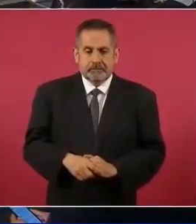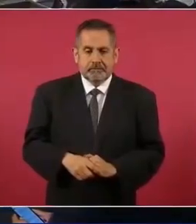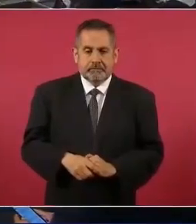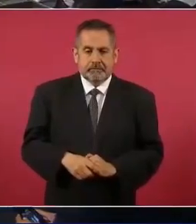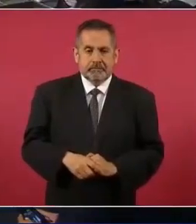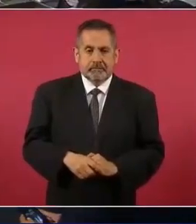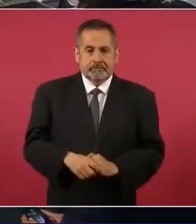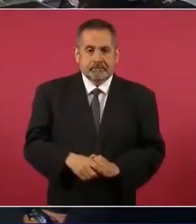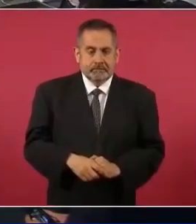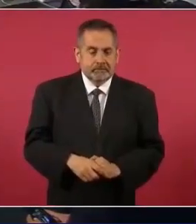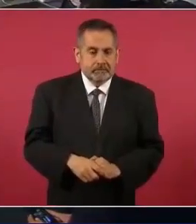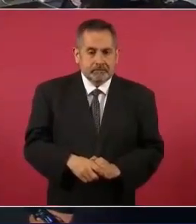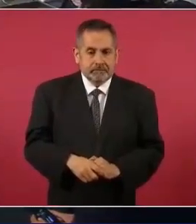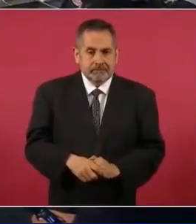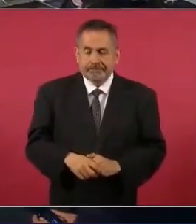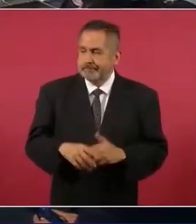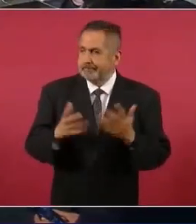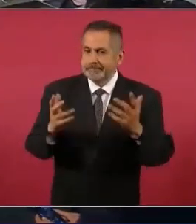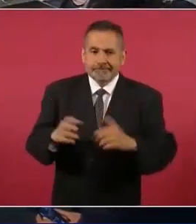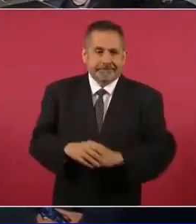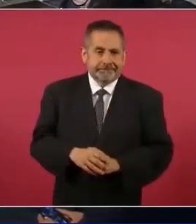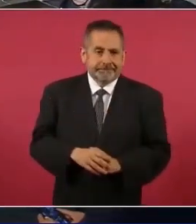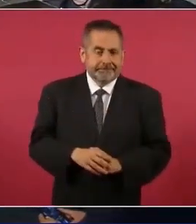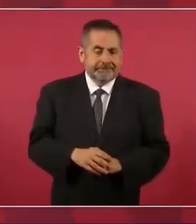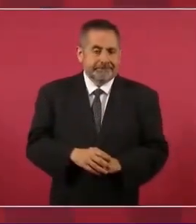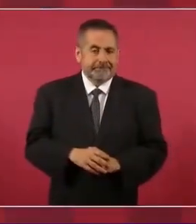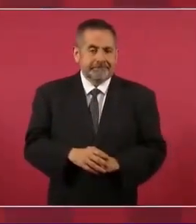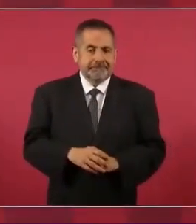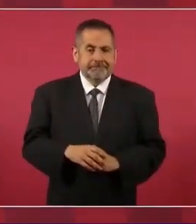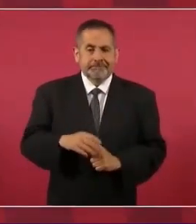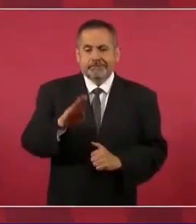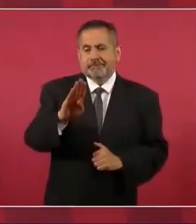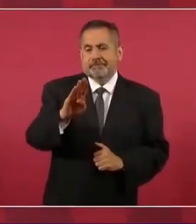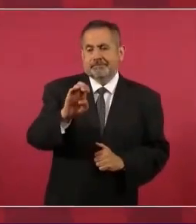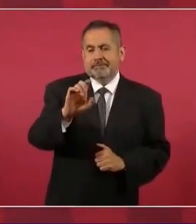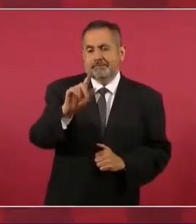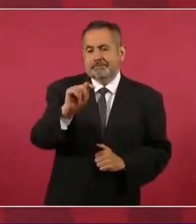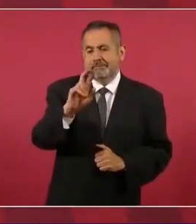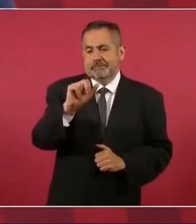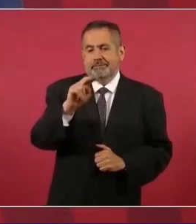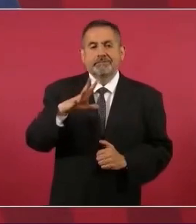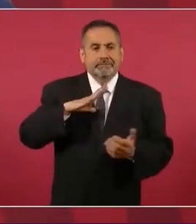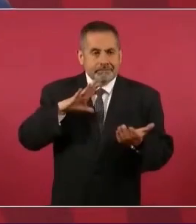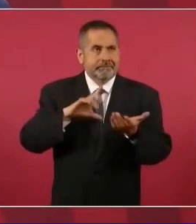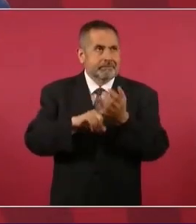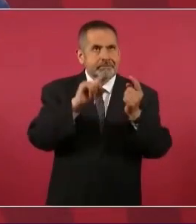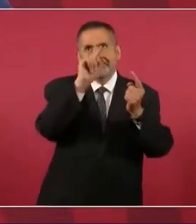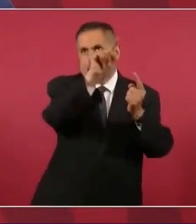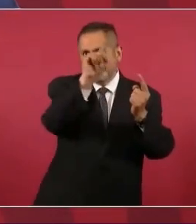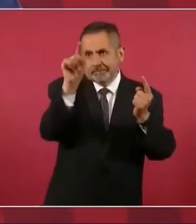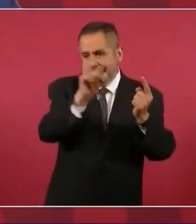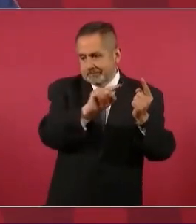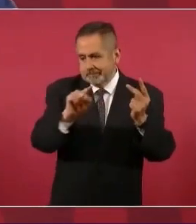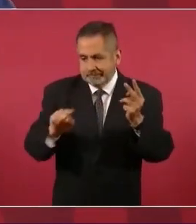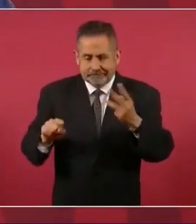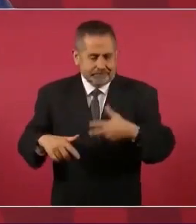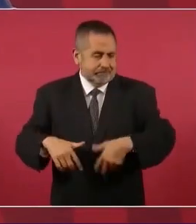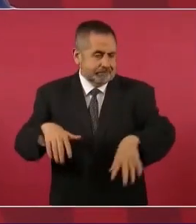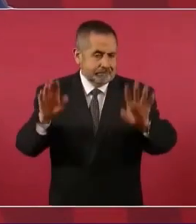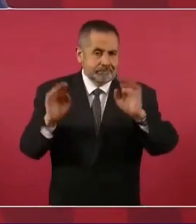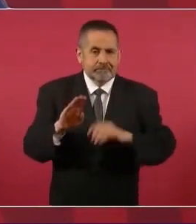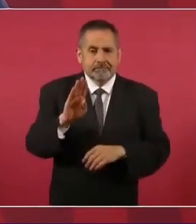Pues de Tiapa, es que Beltrán es ahí en todas partes, pero Beltrán,